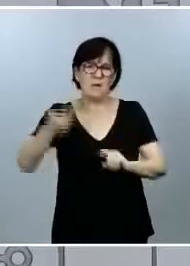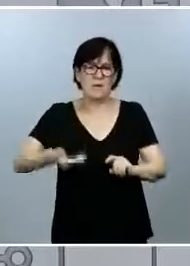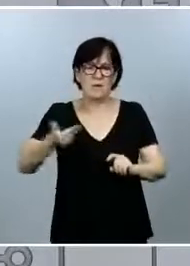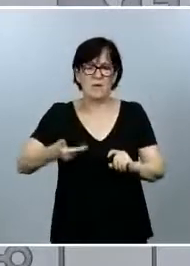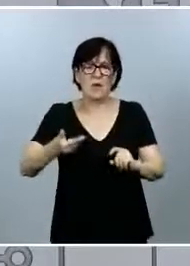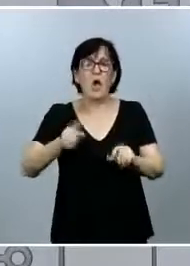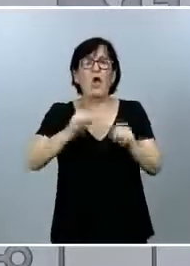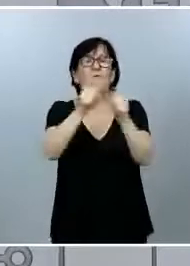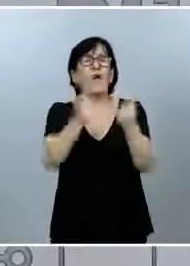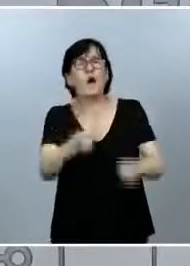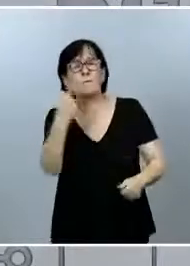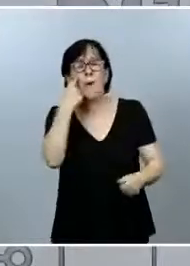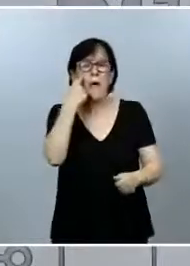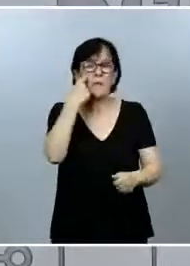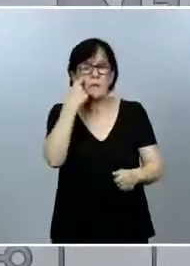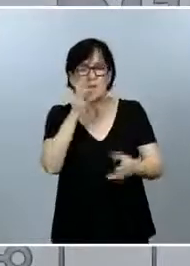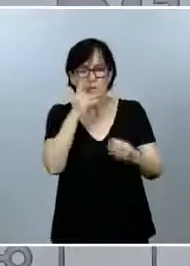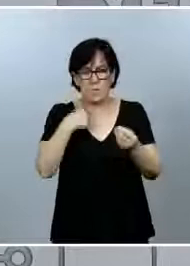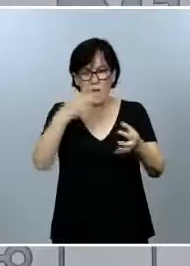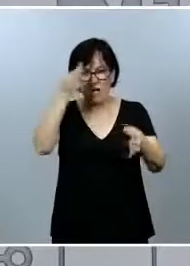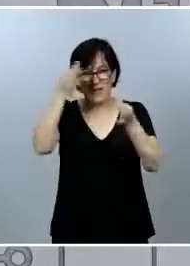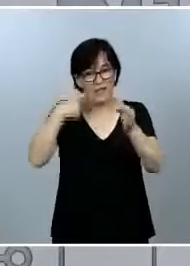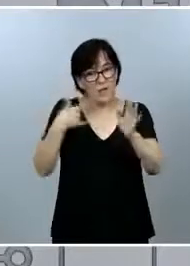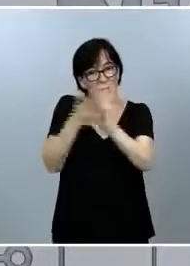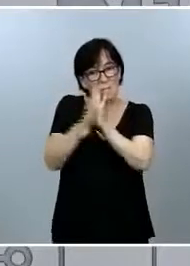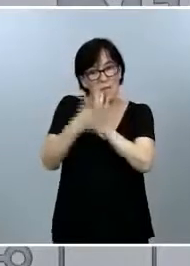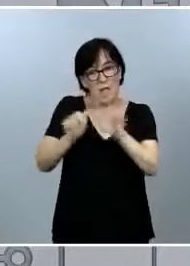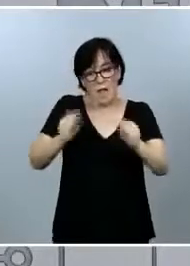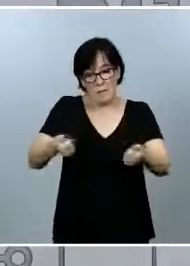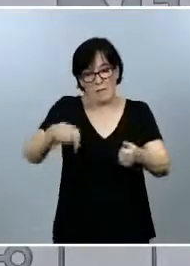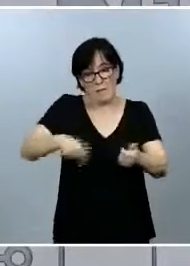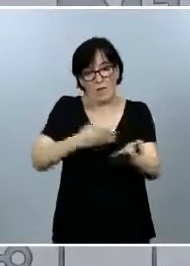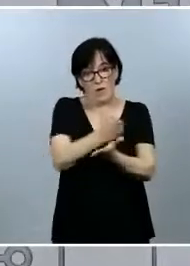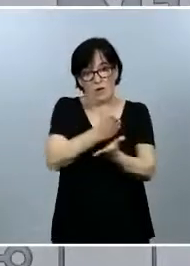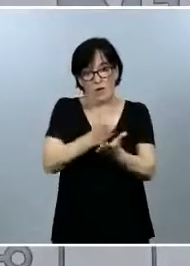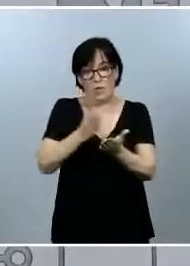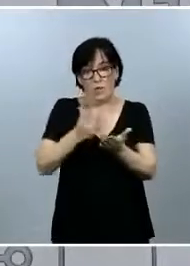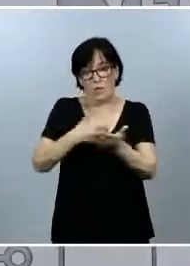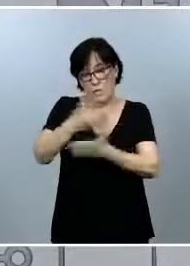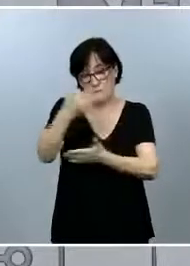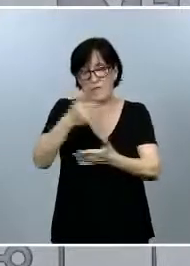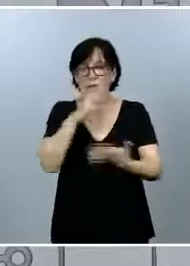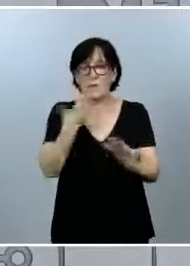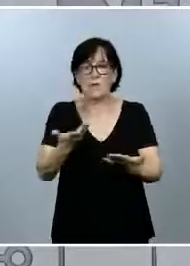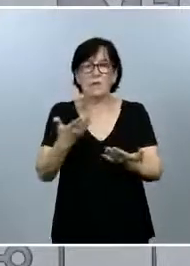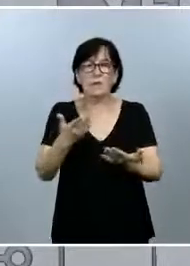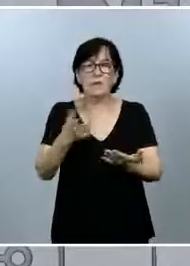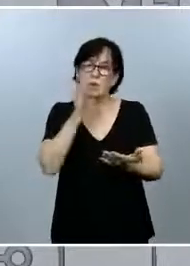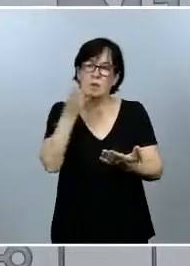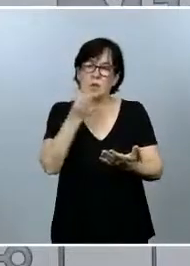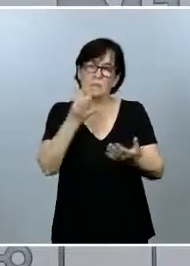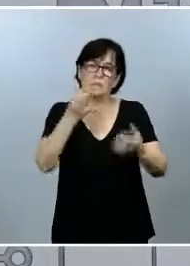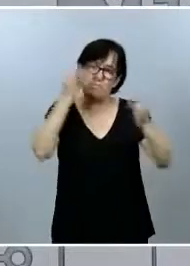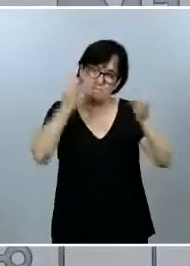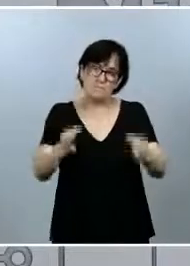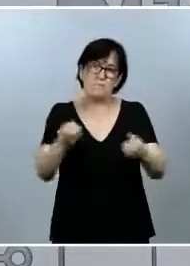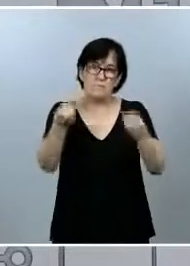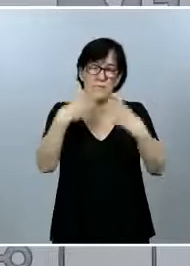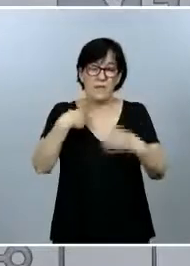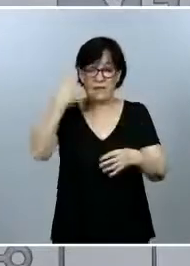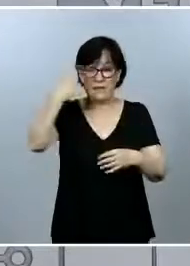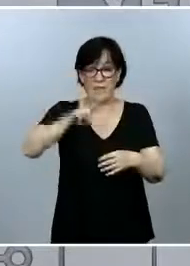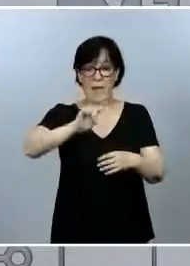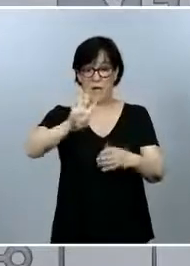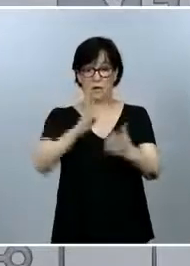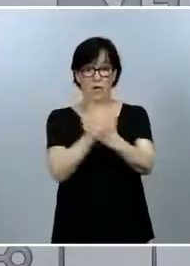vigilar, con los criterios que les he estado explicando al principio de la rueda de prensa, obviamente nos tienen que modificar. Sabemos que en los últimos 14